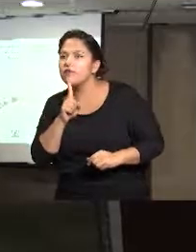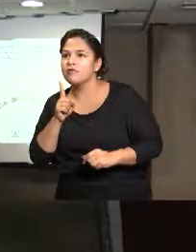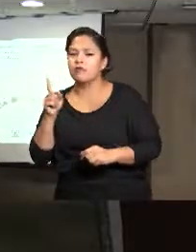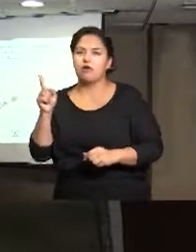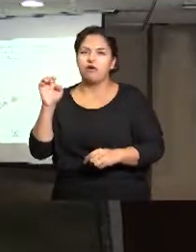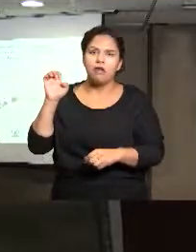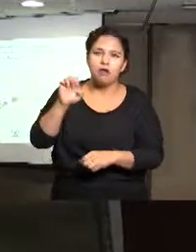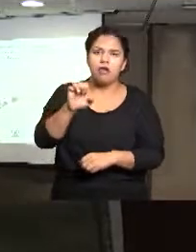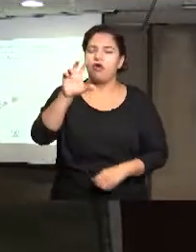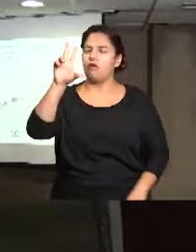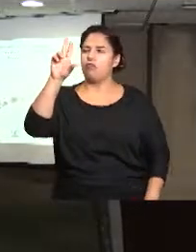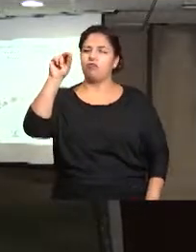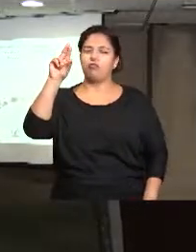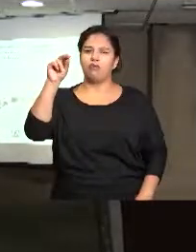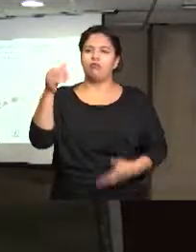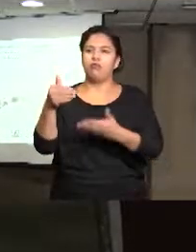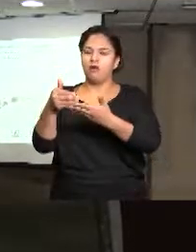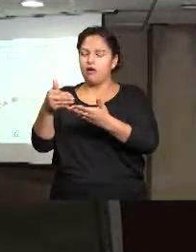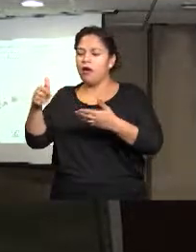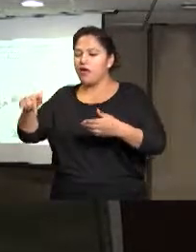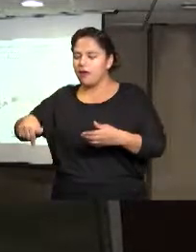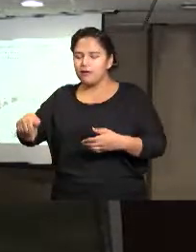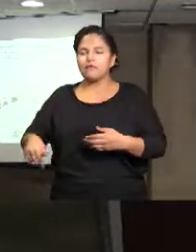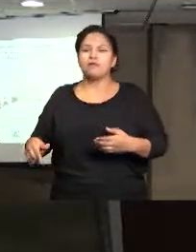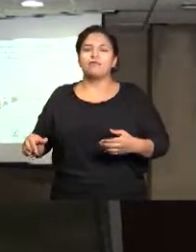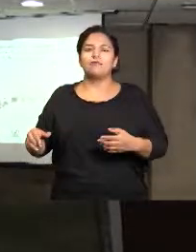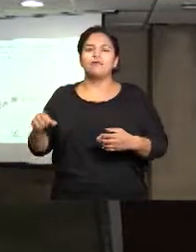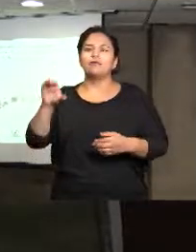impulsa la Comisión Nacional de Derechos Humanos.